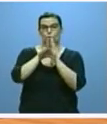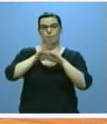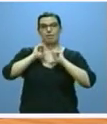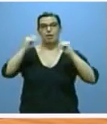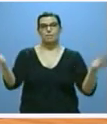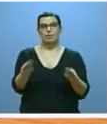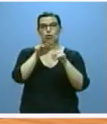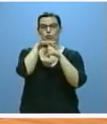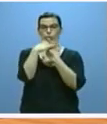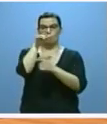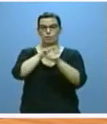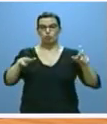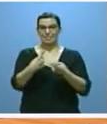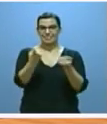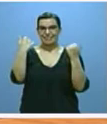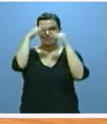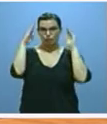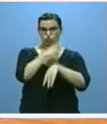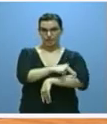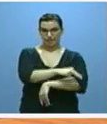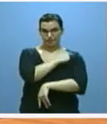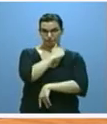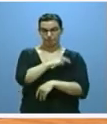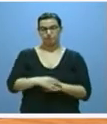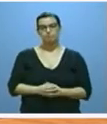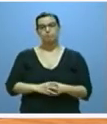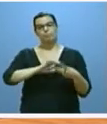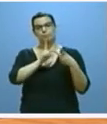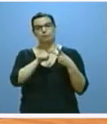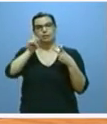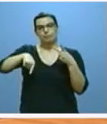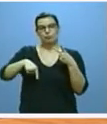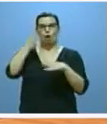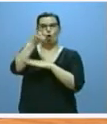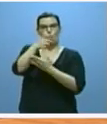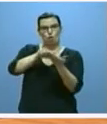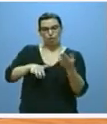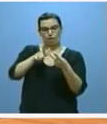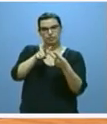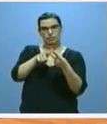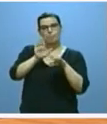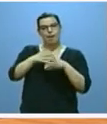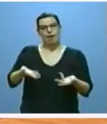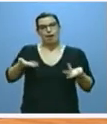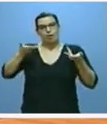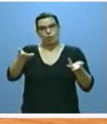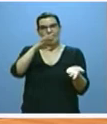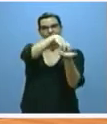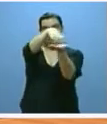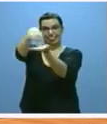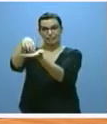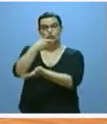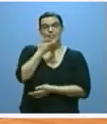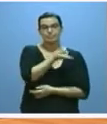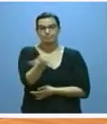situación del alumnado con necesidades de atención sanitaria y una orden que favorecerá a los centros con alta concentración